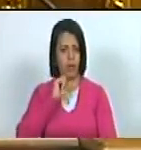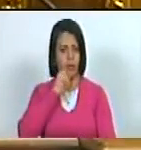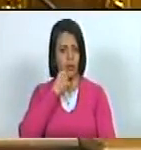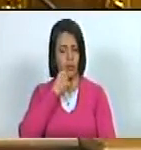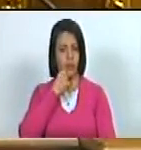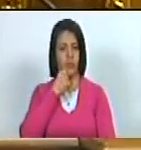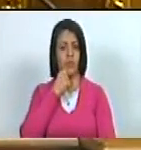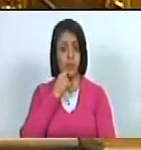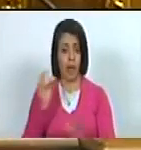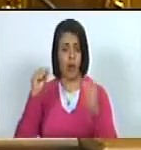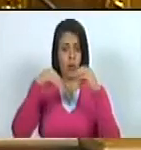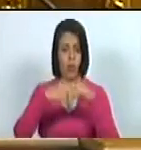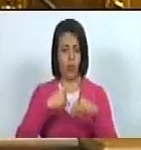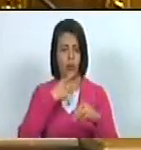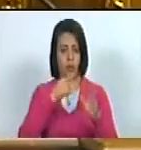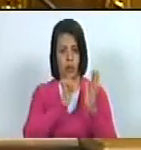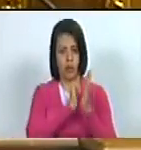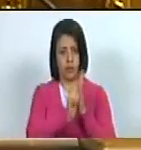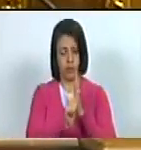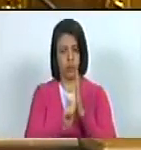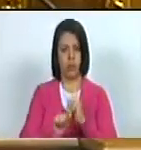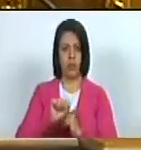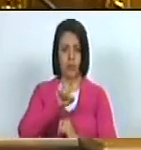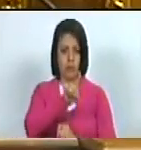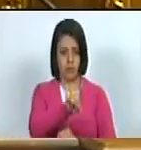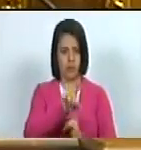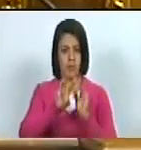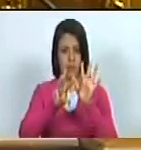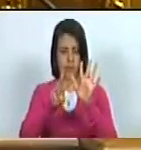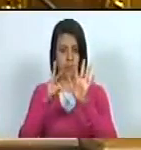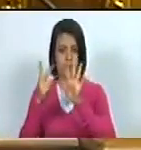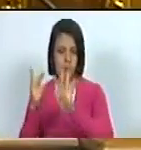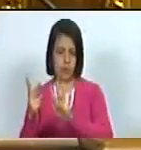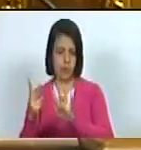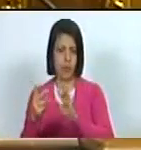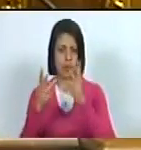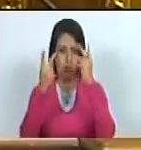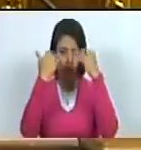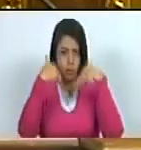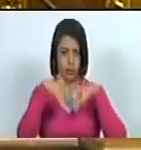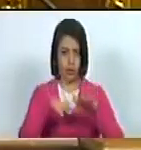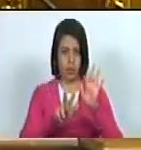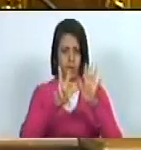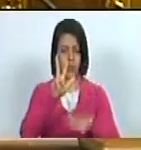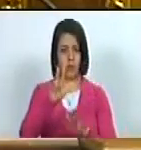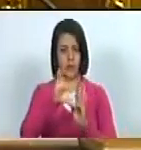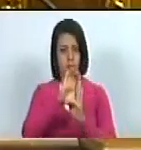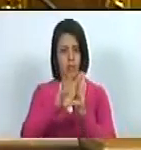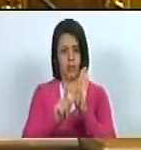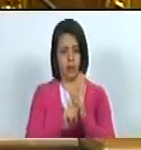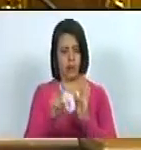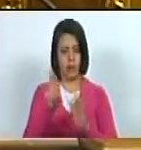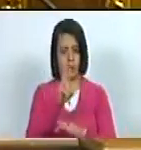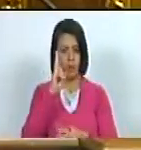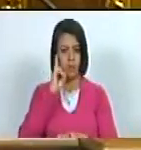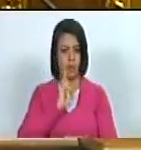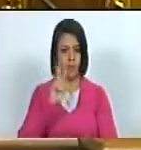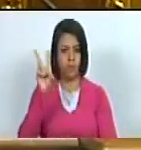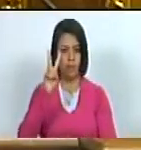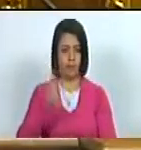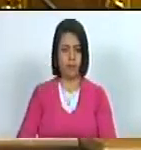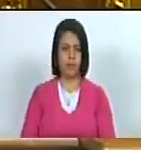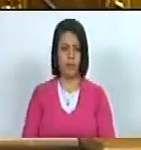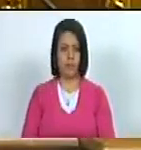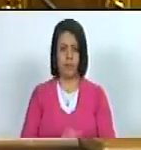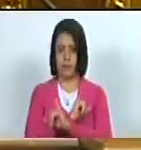Rusia de conformidad con lo establecido en el artículo 187 numeral 13 de la Constitución de la República Bolivariana de